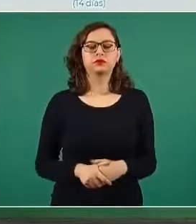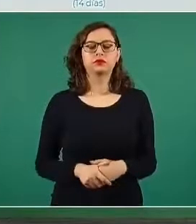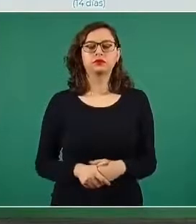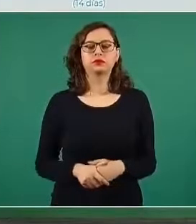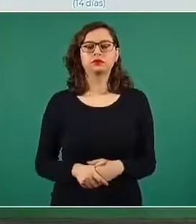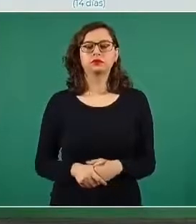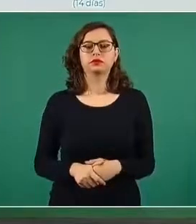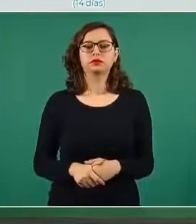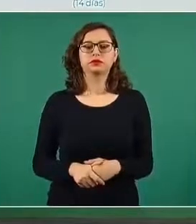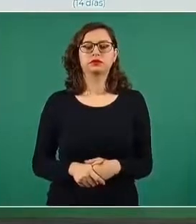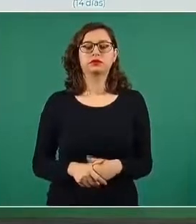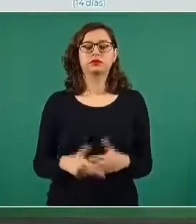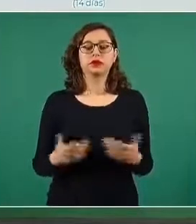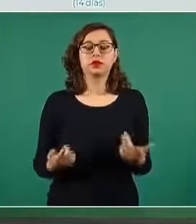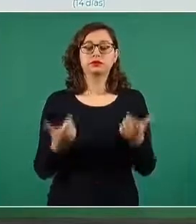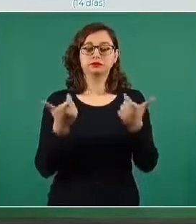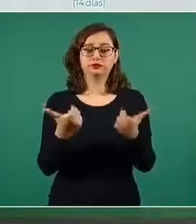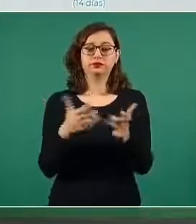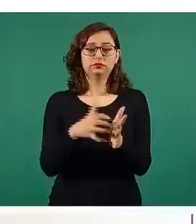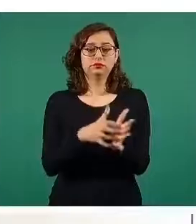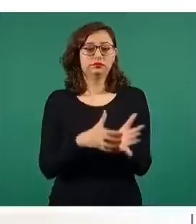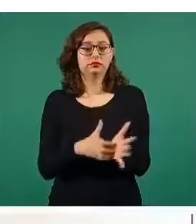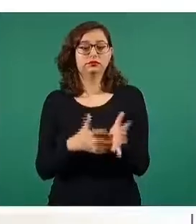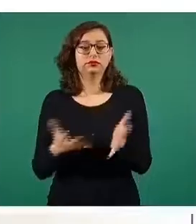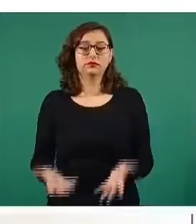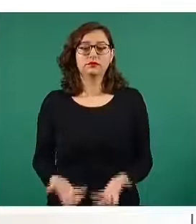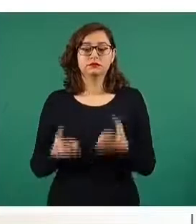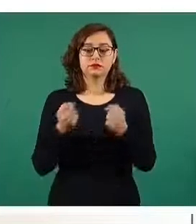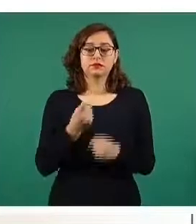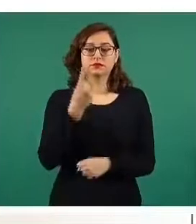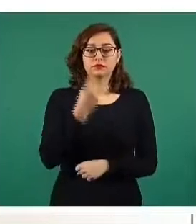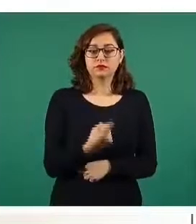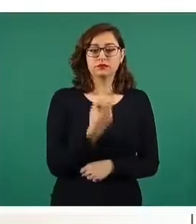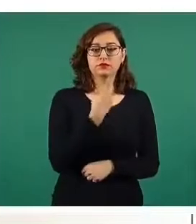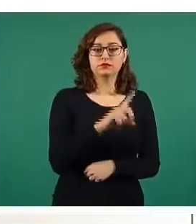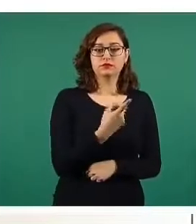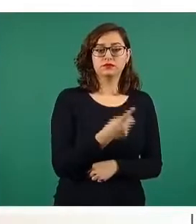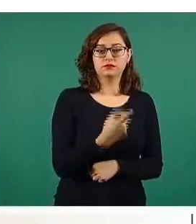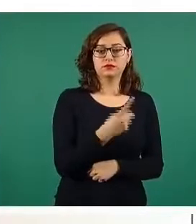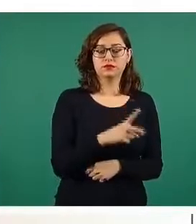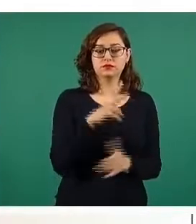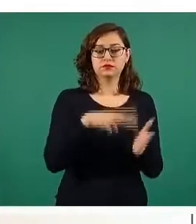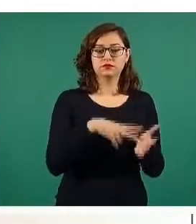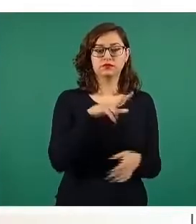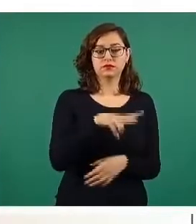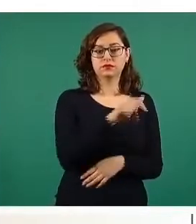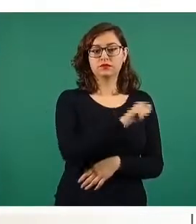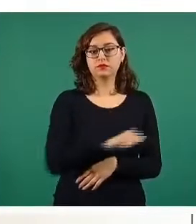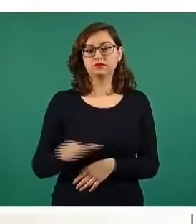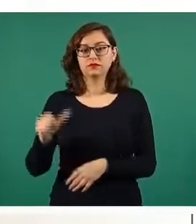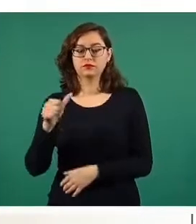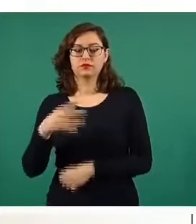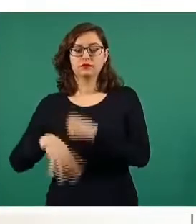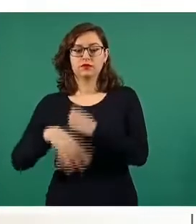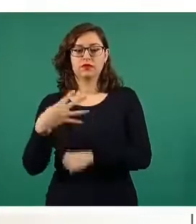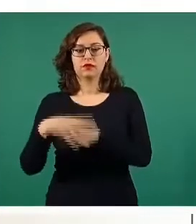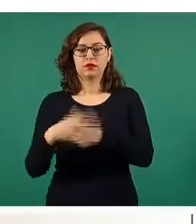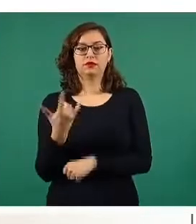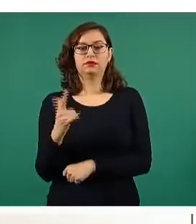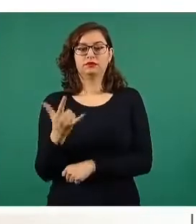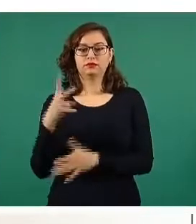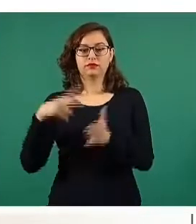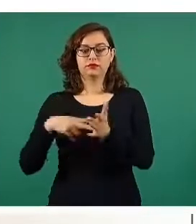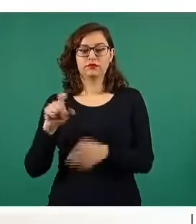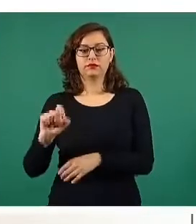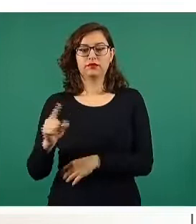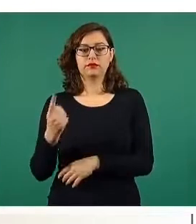julio y el ahorro estimado del primero de diciembre al 14 de julio es de 157